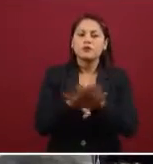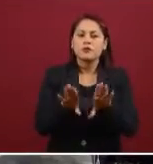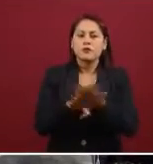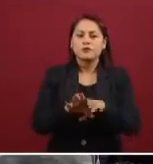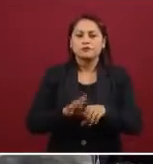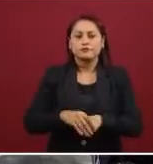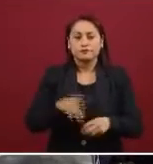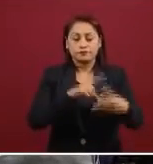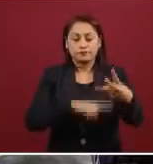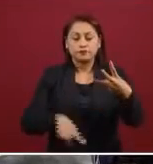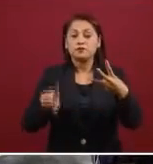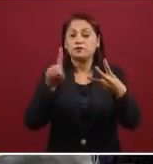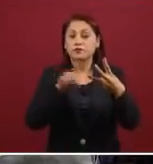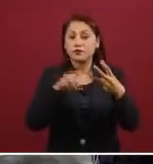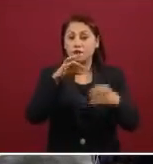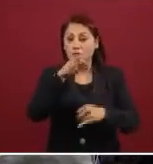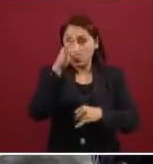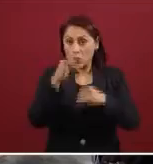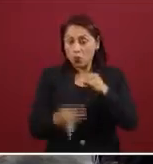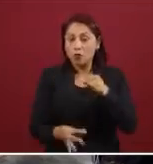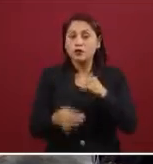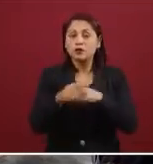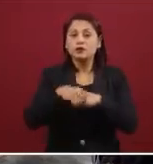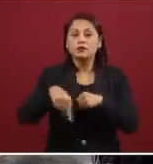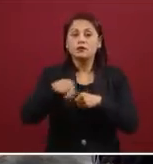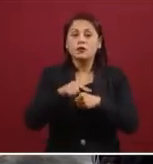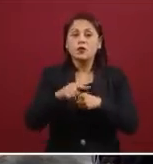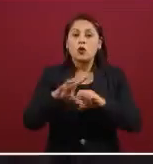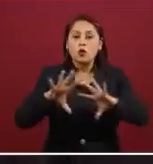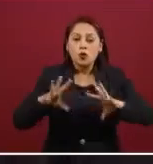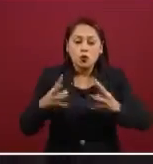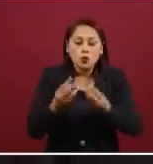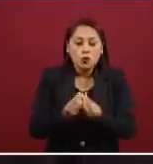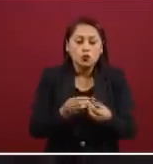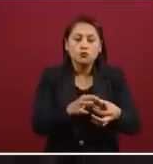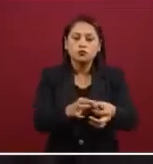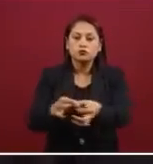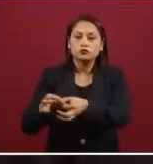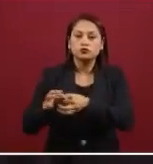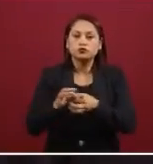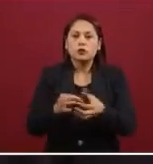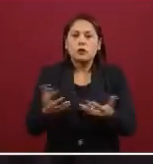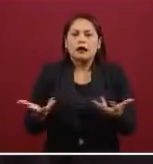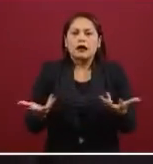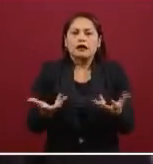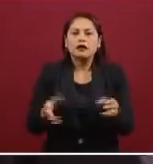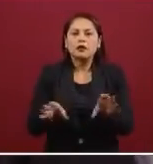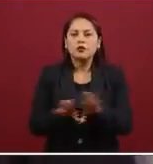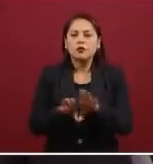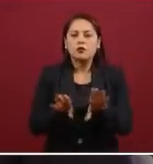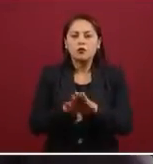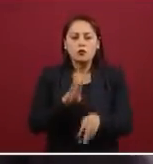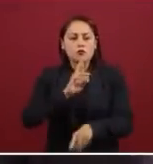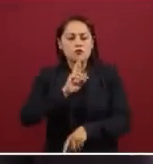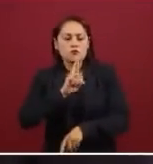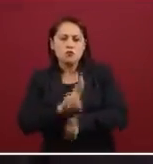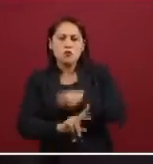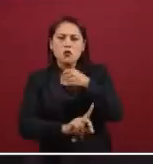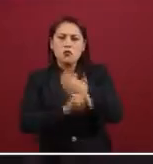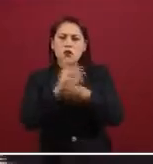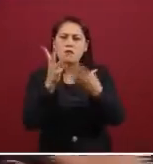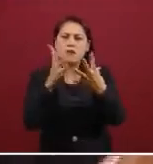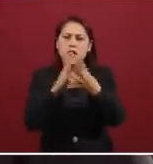el resultado sería la acción social en conjunto, Estado-sociedad, para cuidarnos todos en sentido